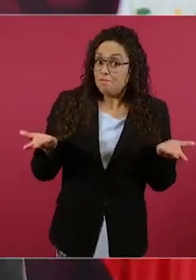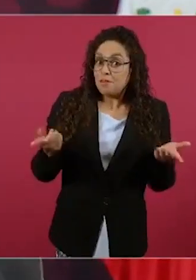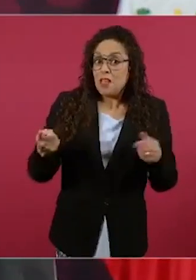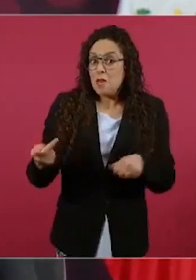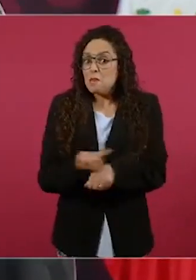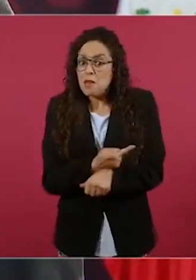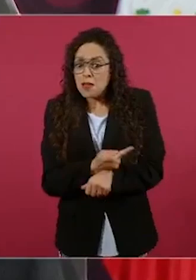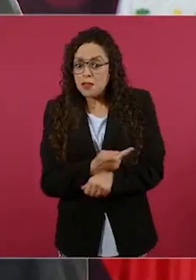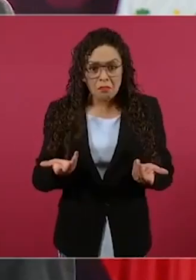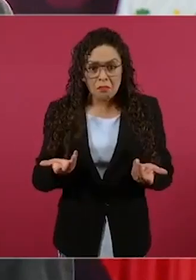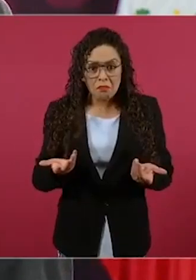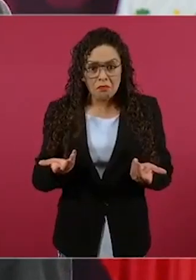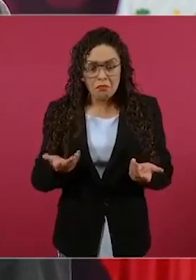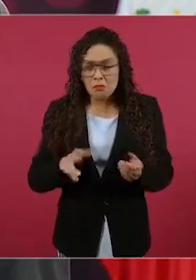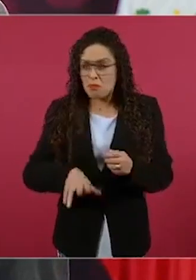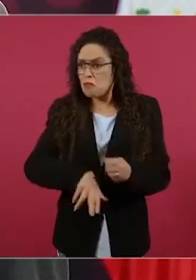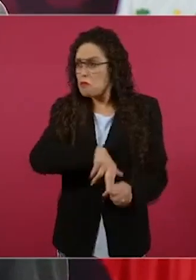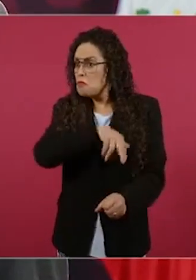nada.